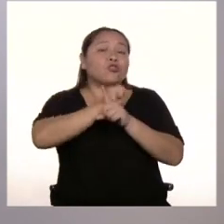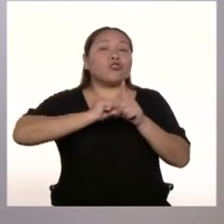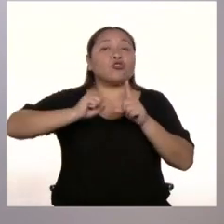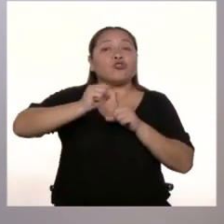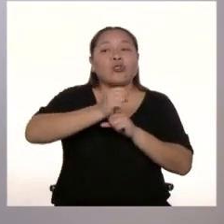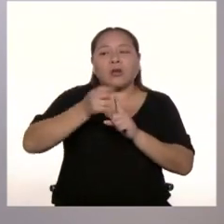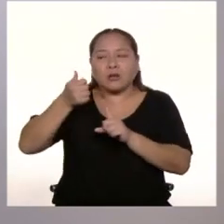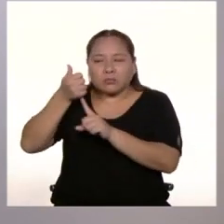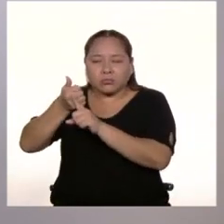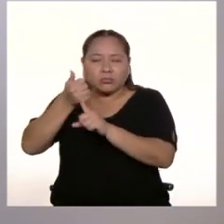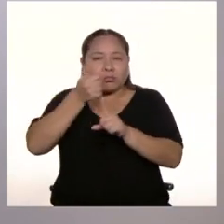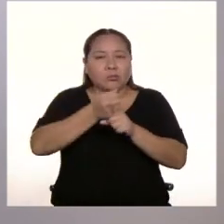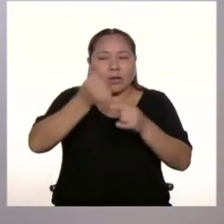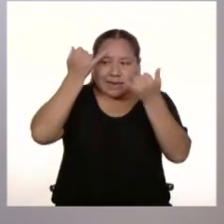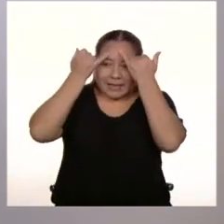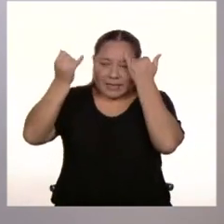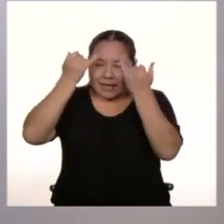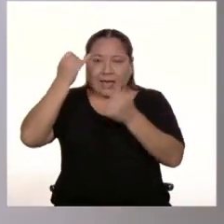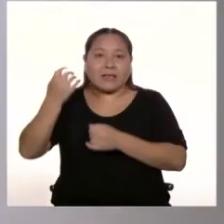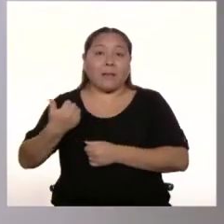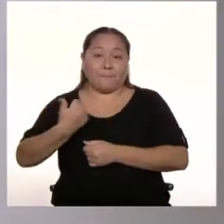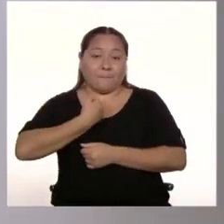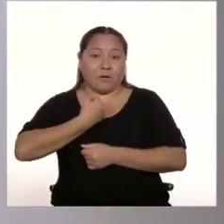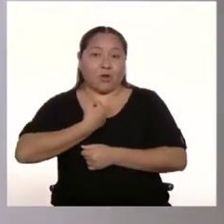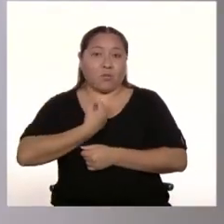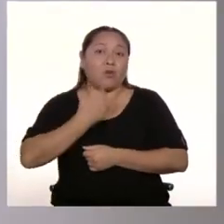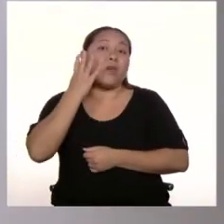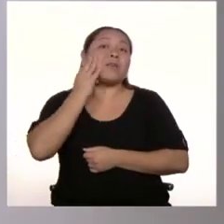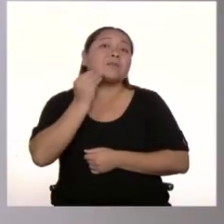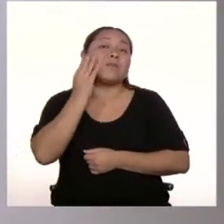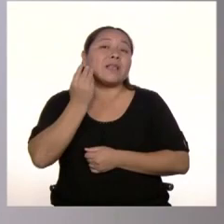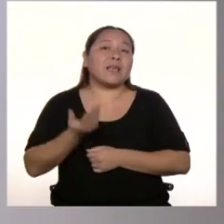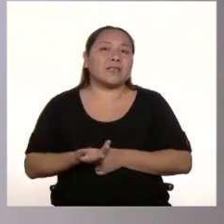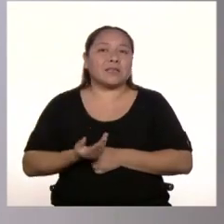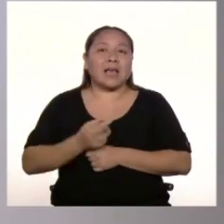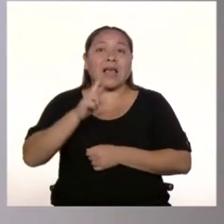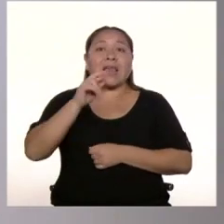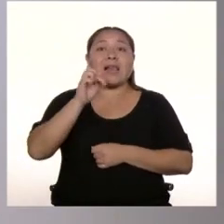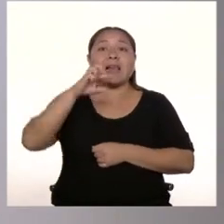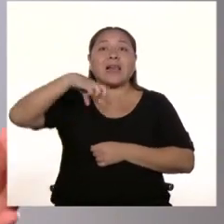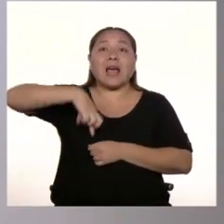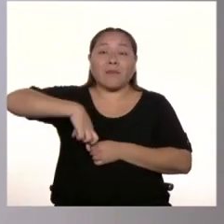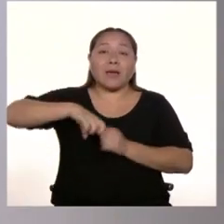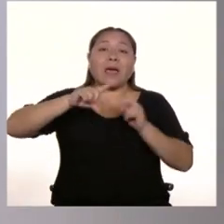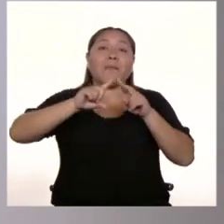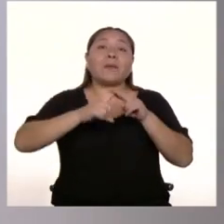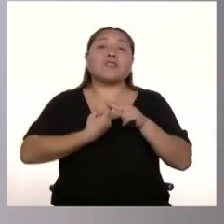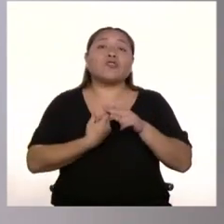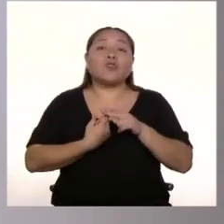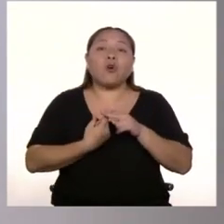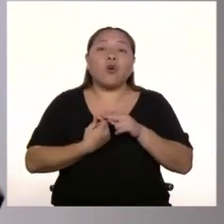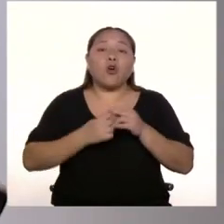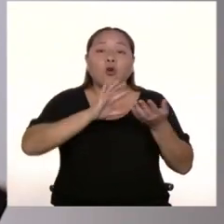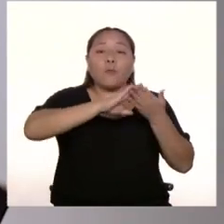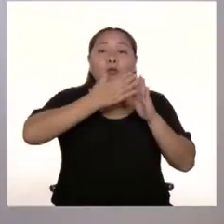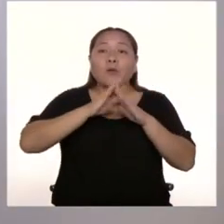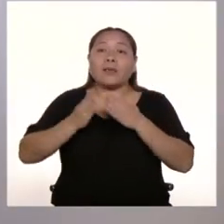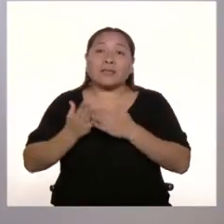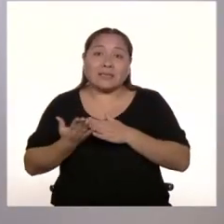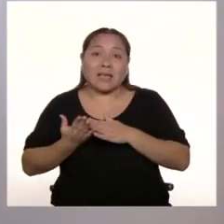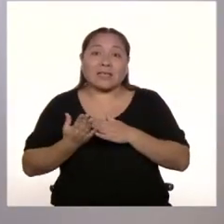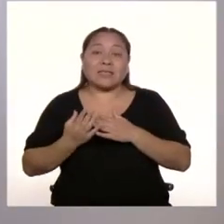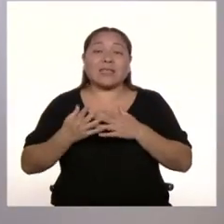estilo y punto de vista muy personal. El rap se originó en los barrios marginales de Nueva York, en los años 70.